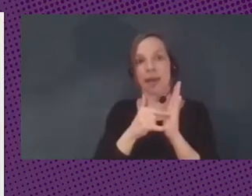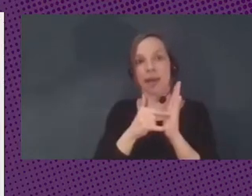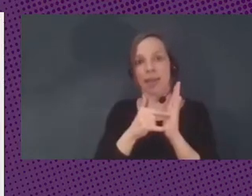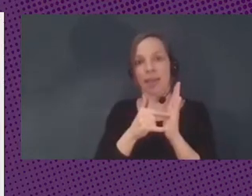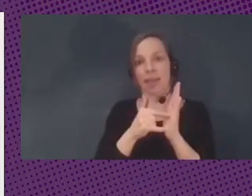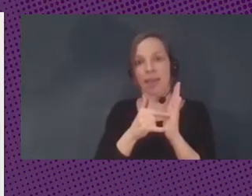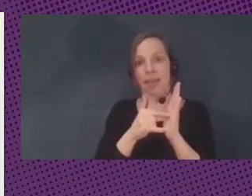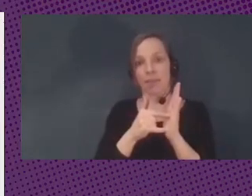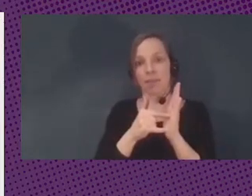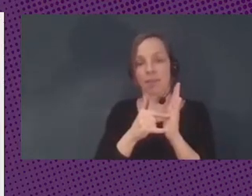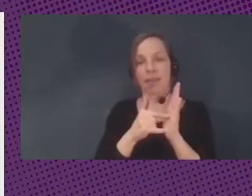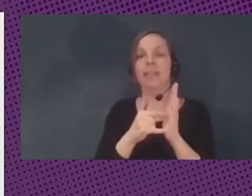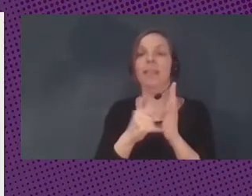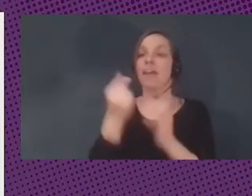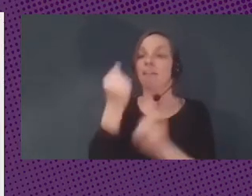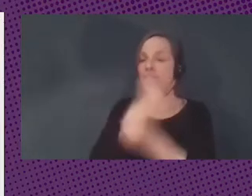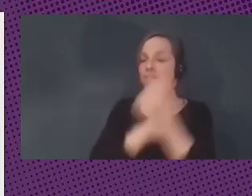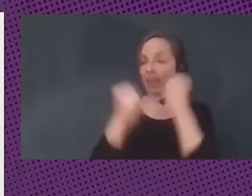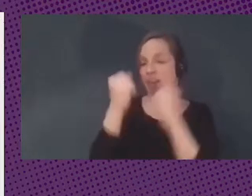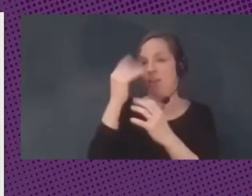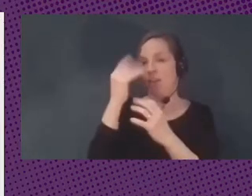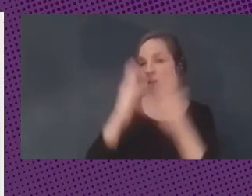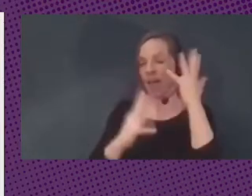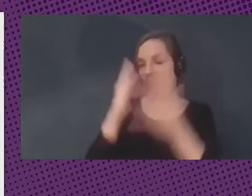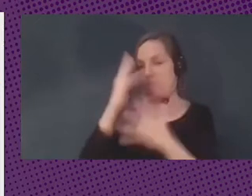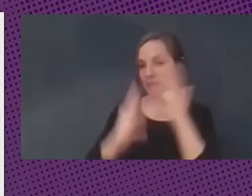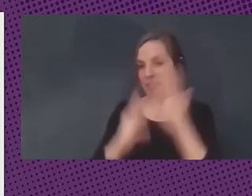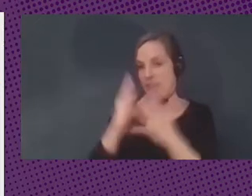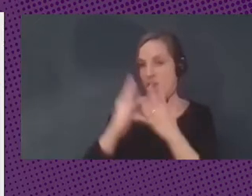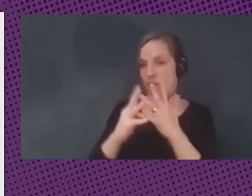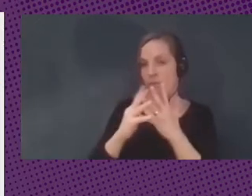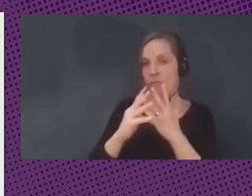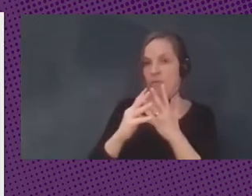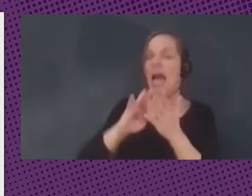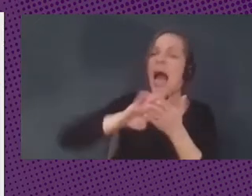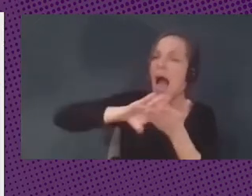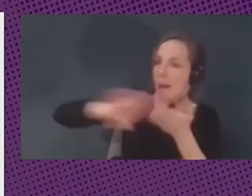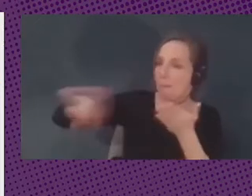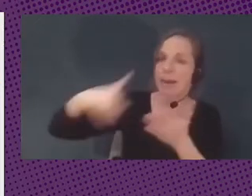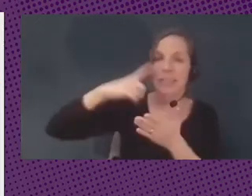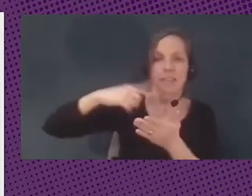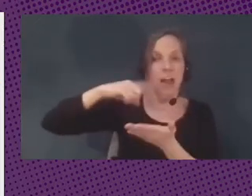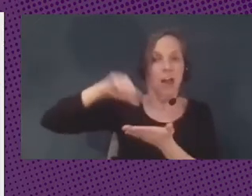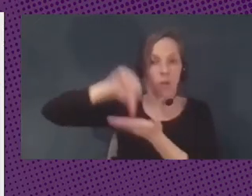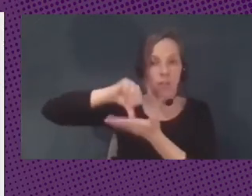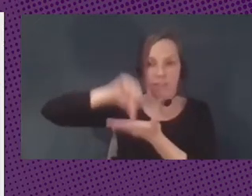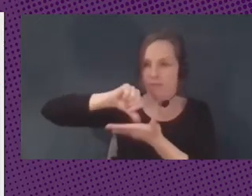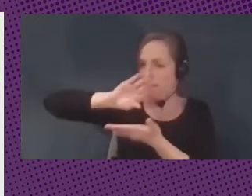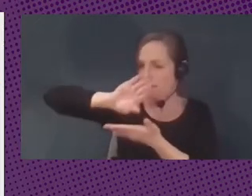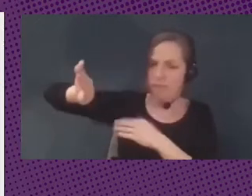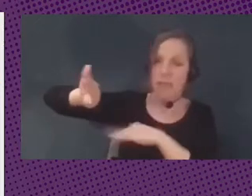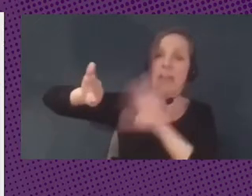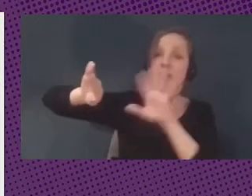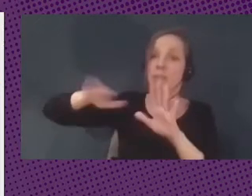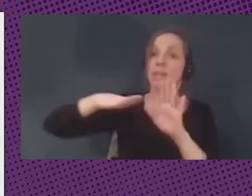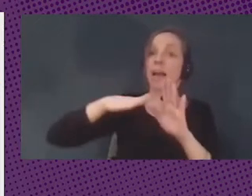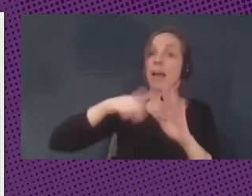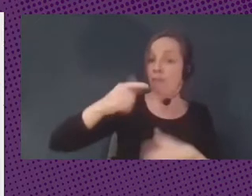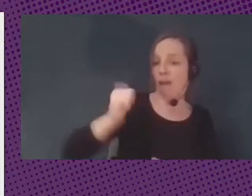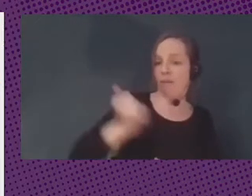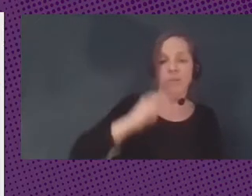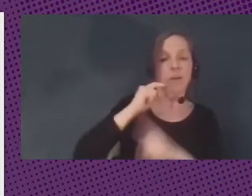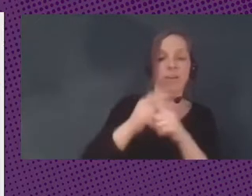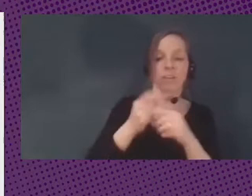administración financiera por fuera de la dinámica de los bancos centrales y poder acceder a toda esta información esto